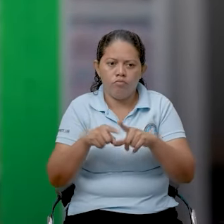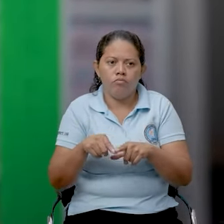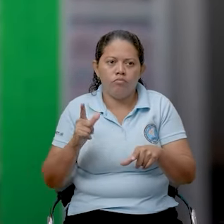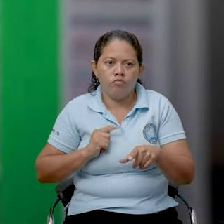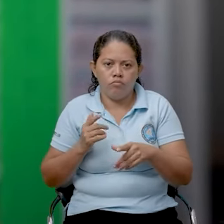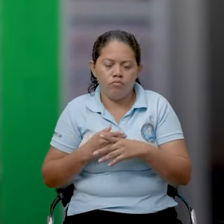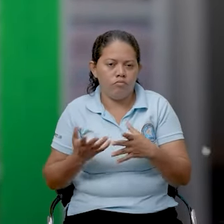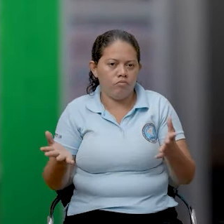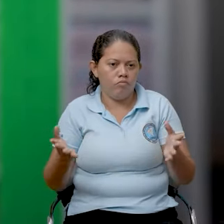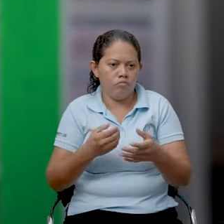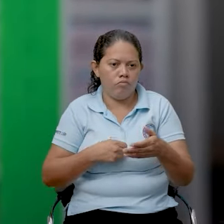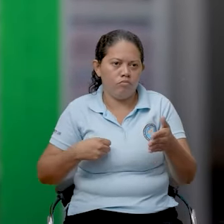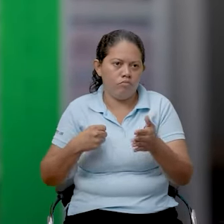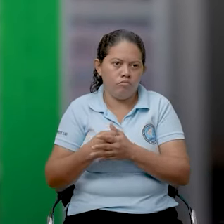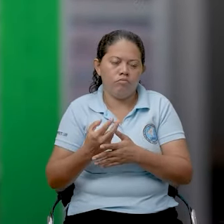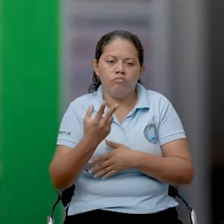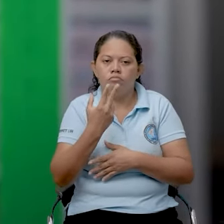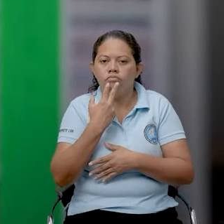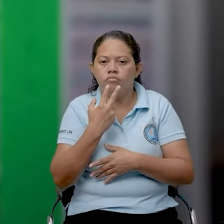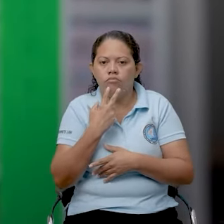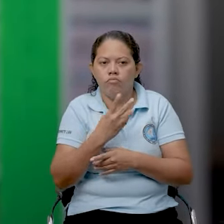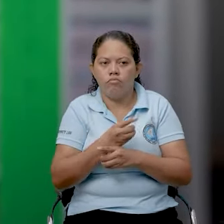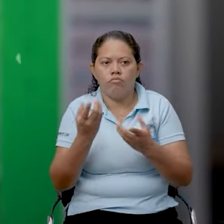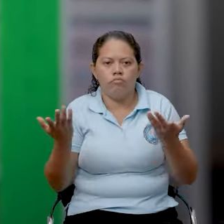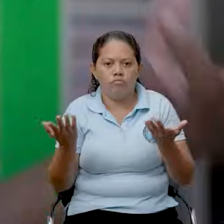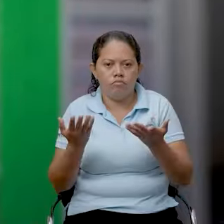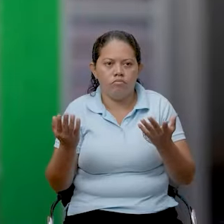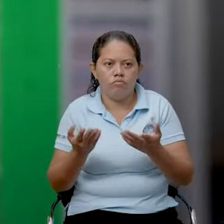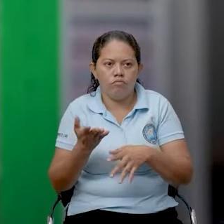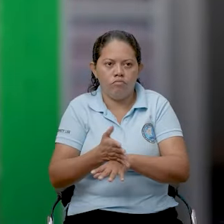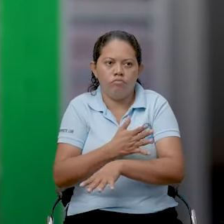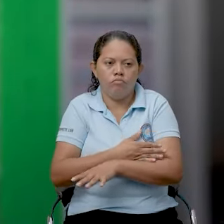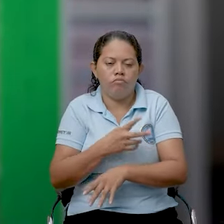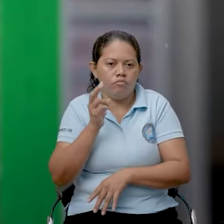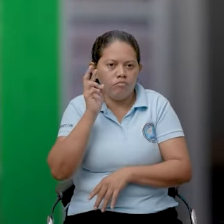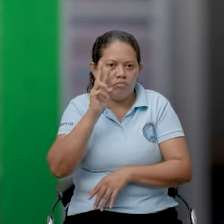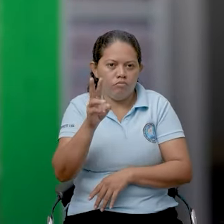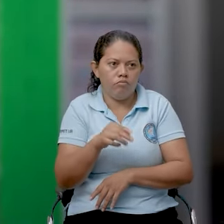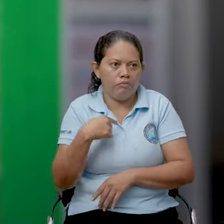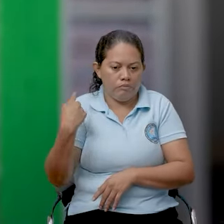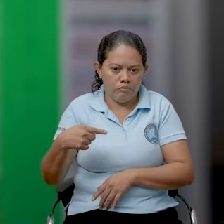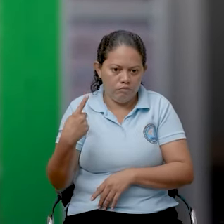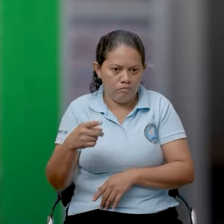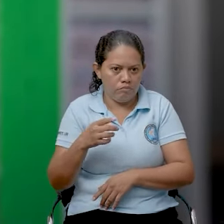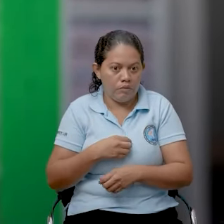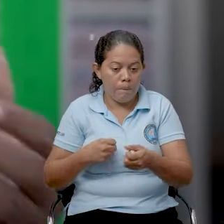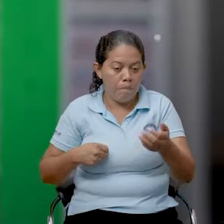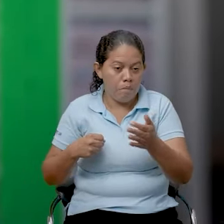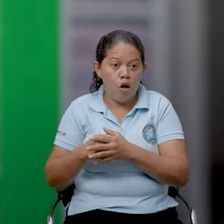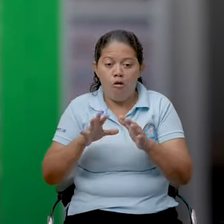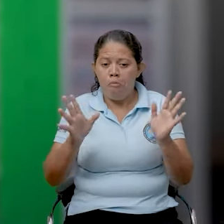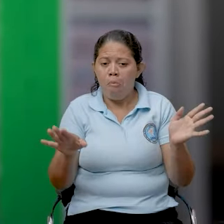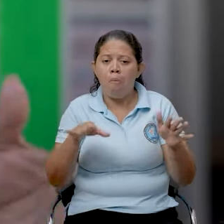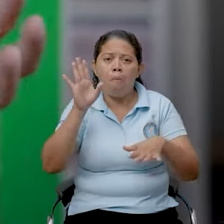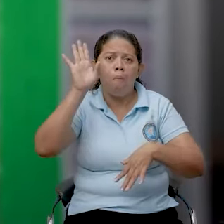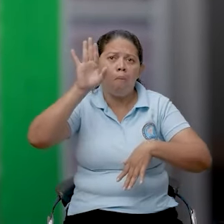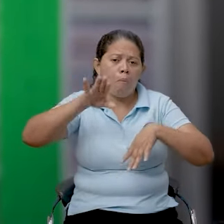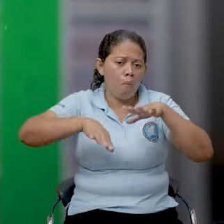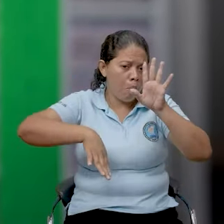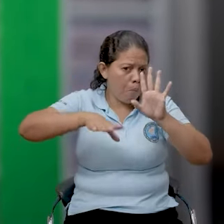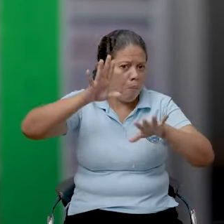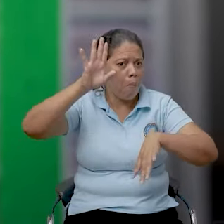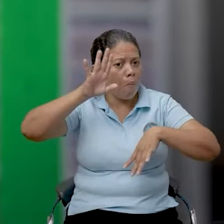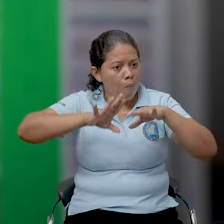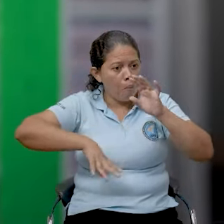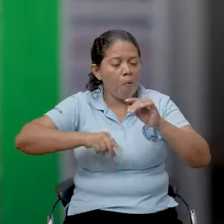aquí también no se ha oído muchos accidentes, como antes, porque antes se miraban más seguido los accidentes. Ahora no, ahora se ha visto